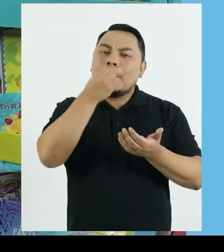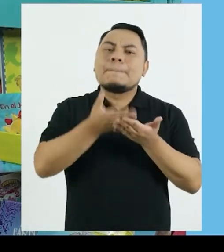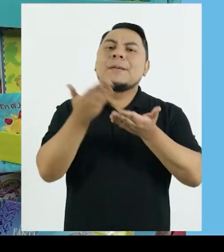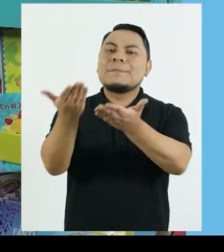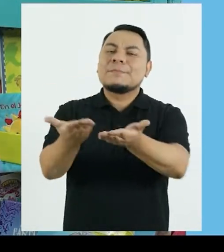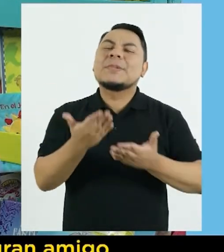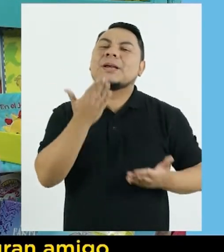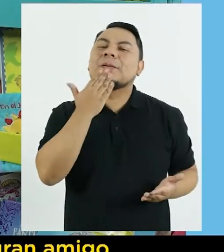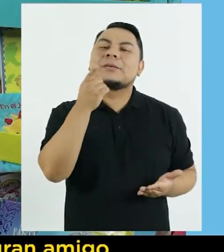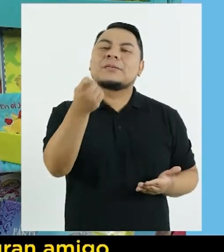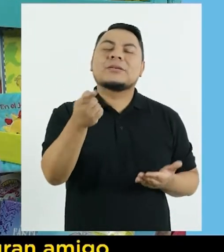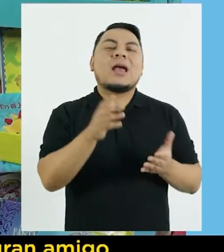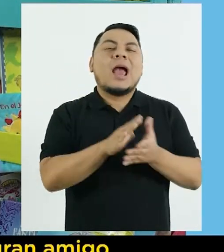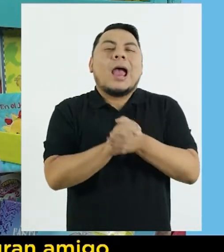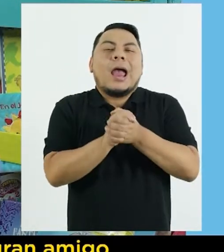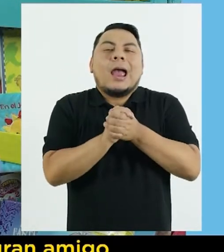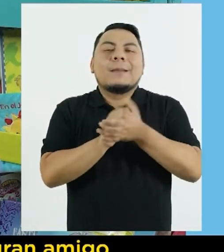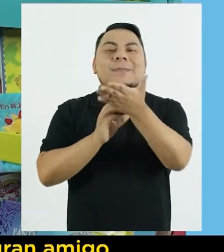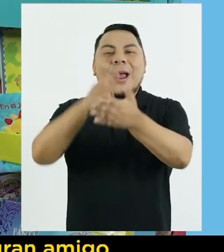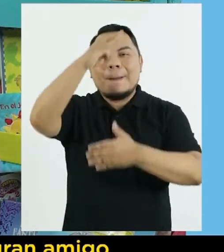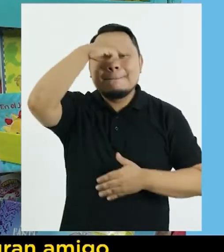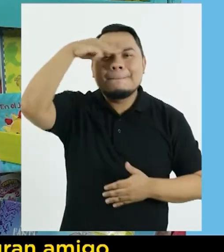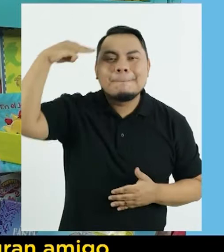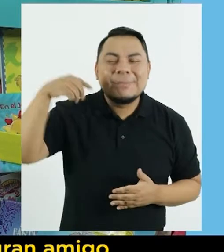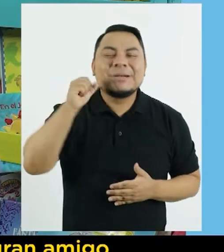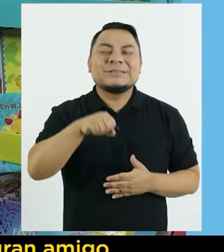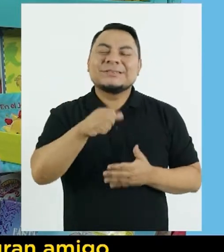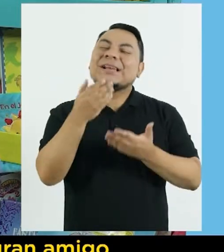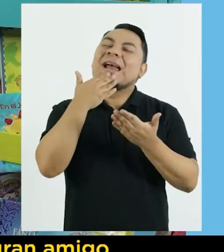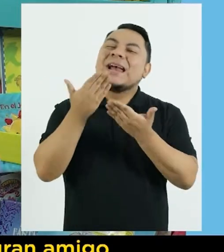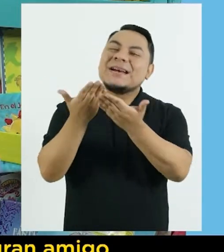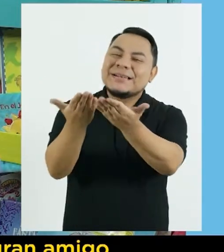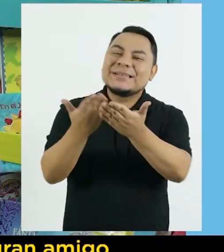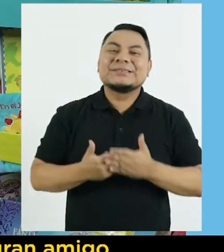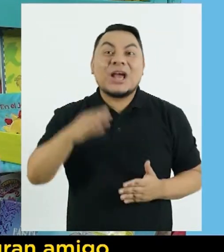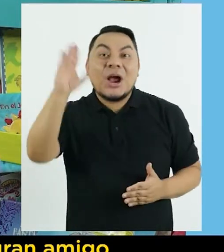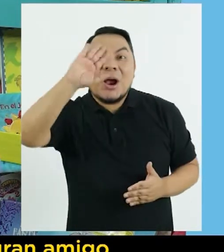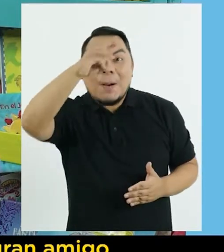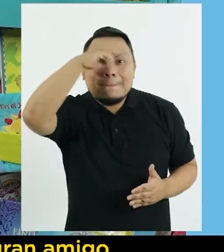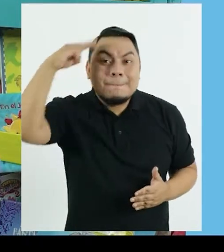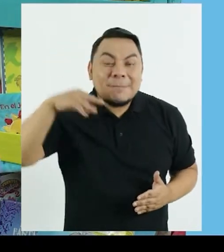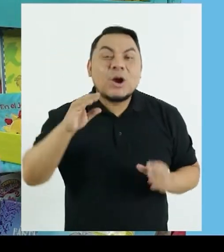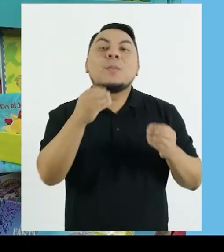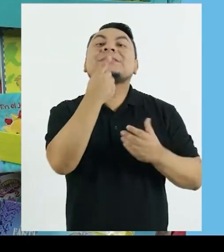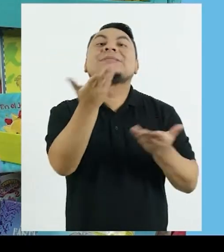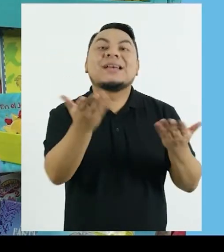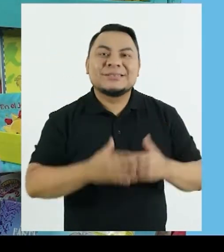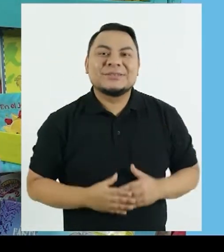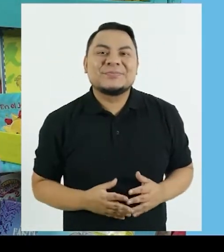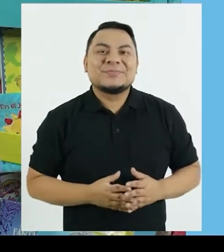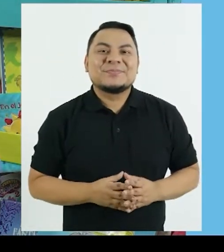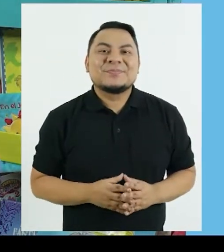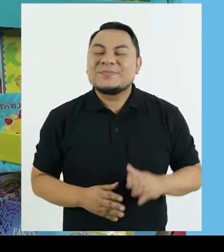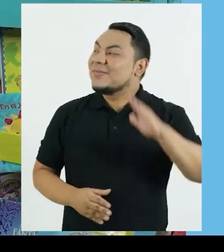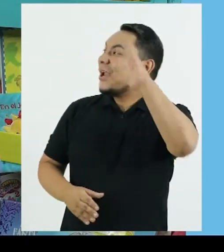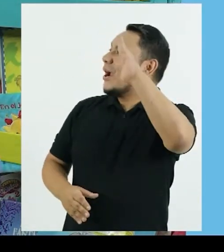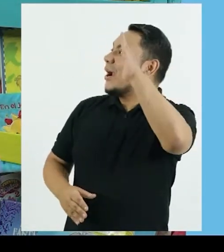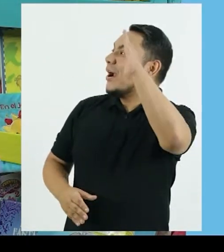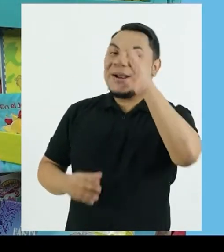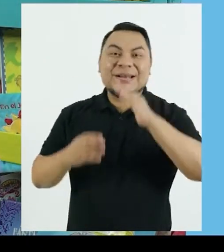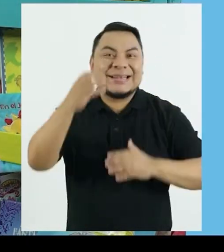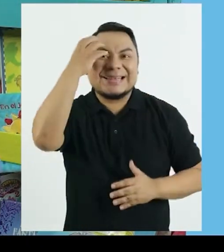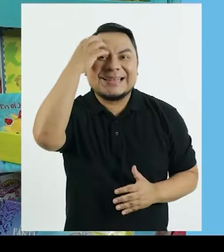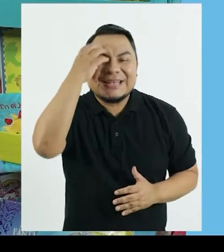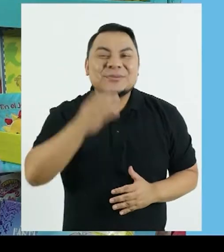¡comencemos! Pero antes, demos la bienvenida a nuestro gran amigo Moisés Quiscolla